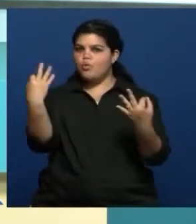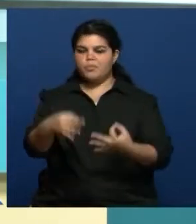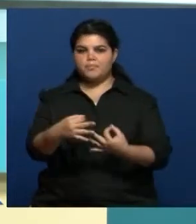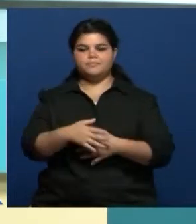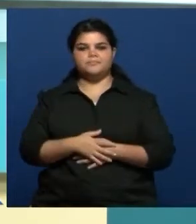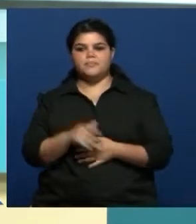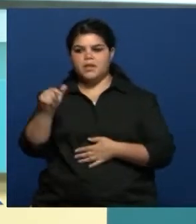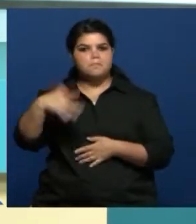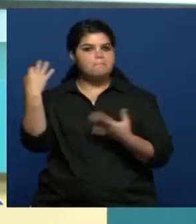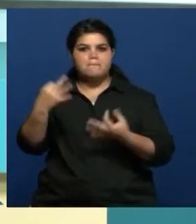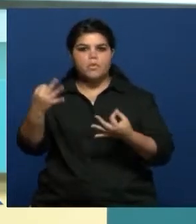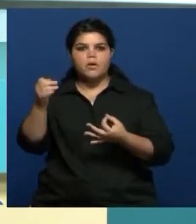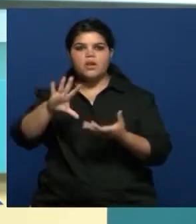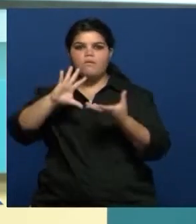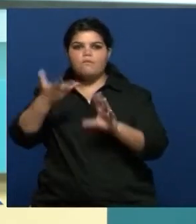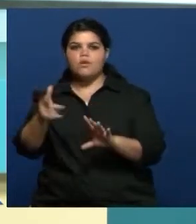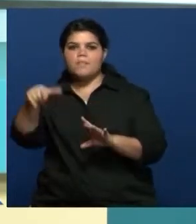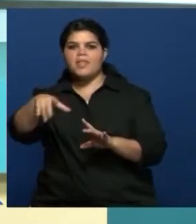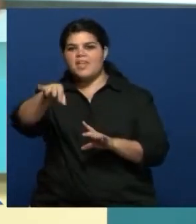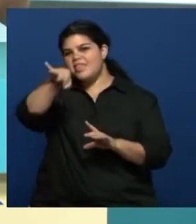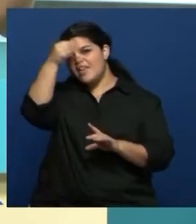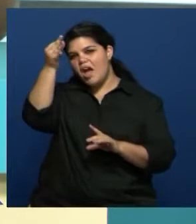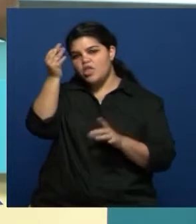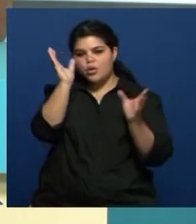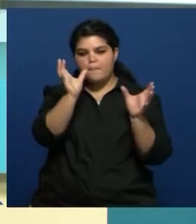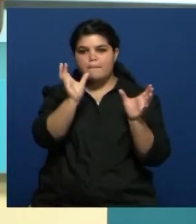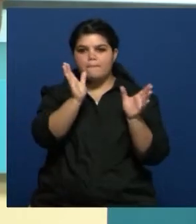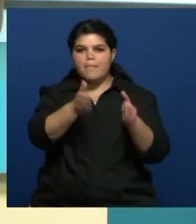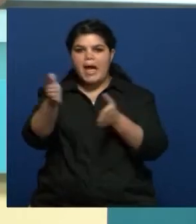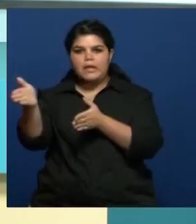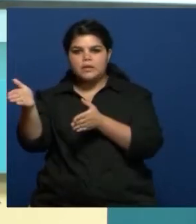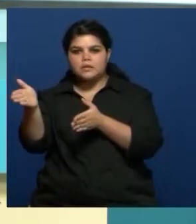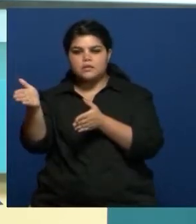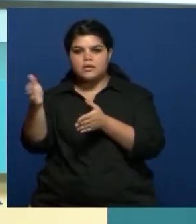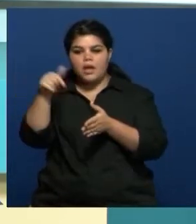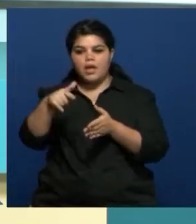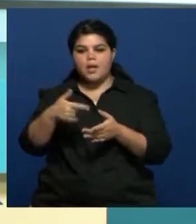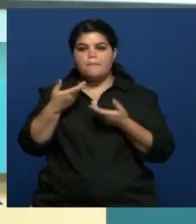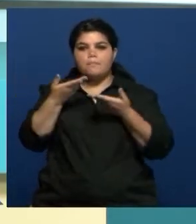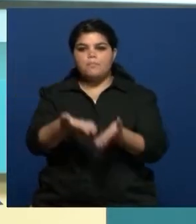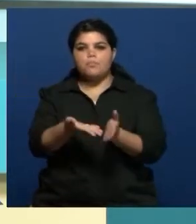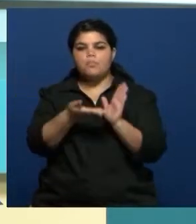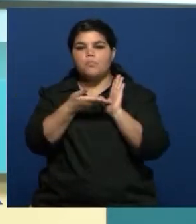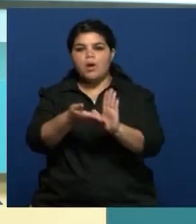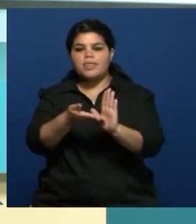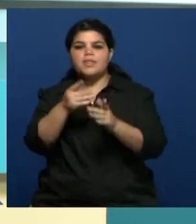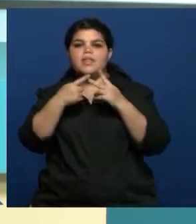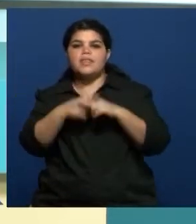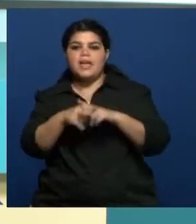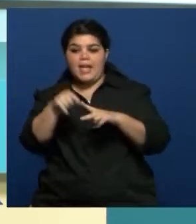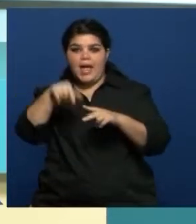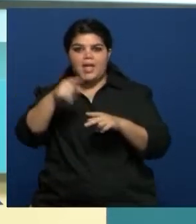Está buenísimo esto de las piezas teatrales, pequeñas, que surgen a partir de una muestra de fin de taller del